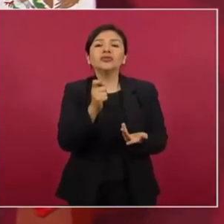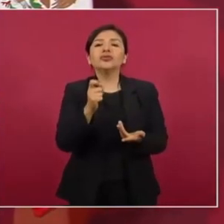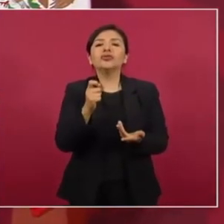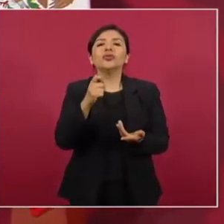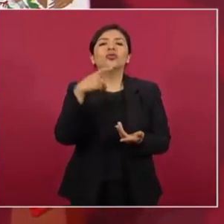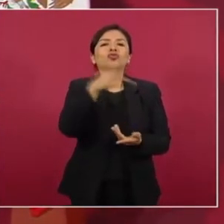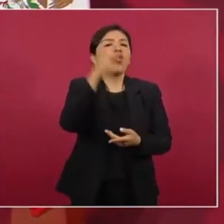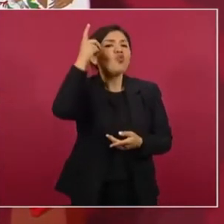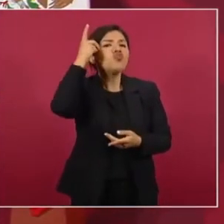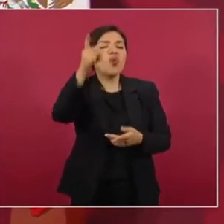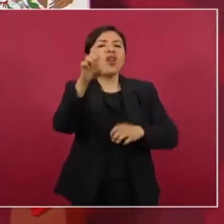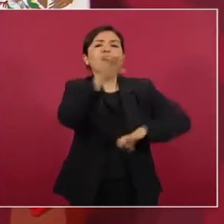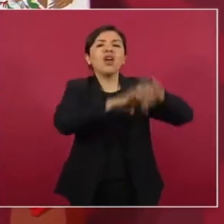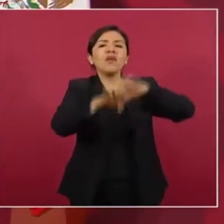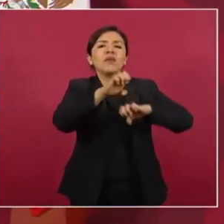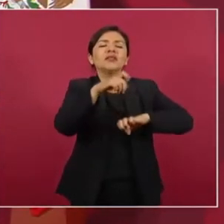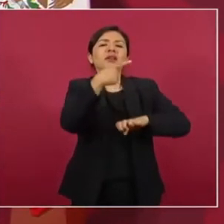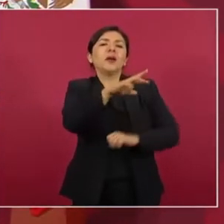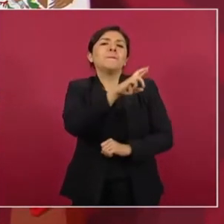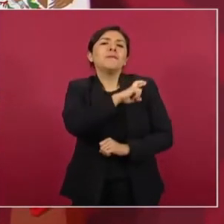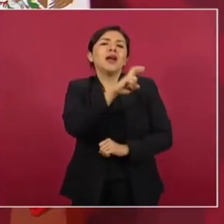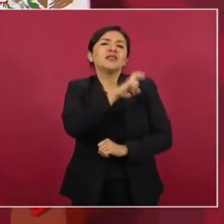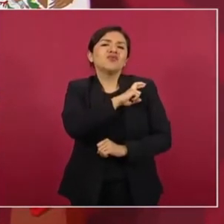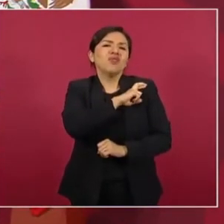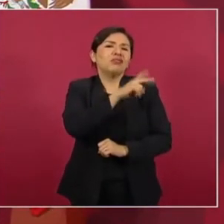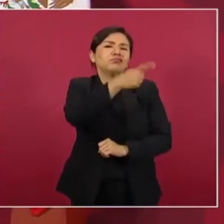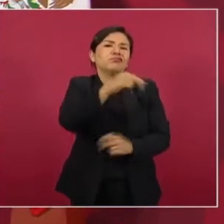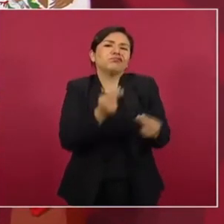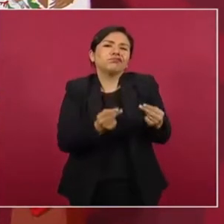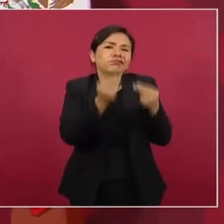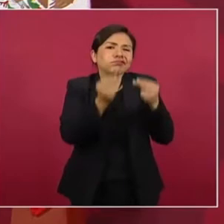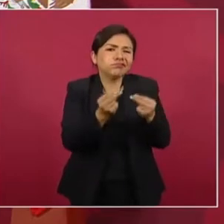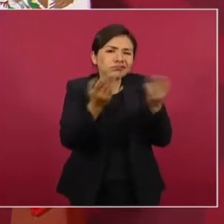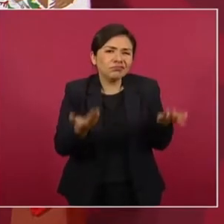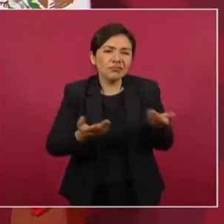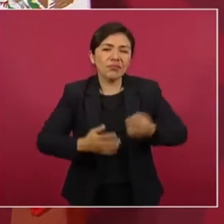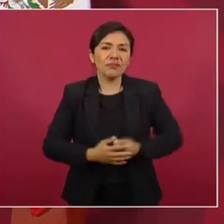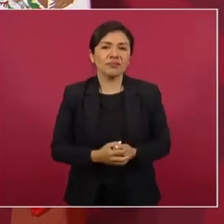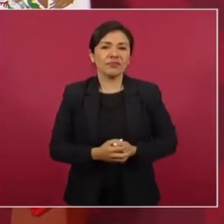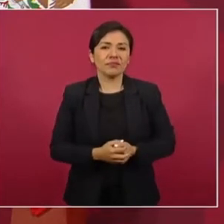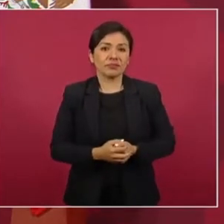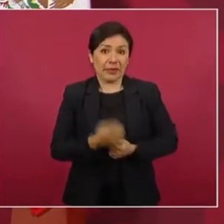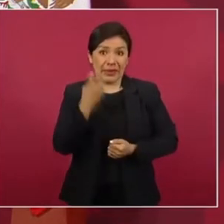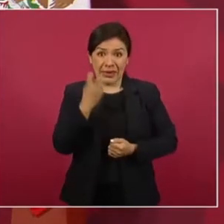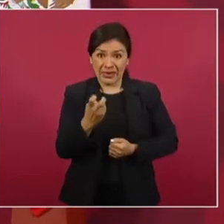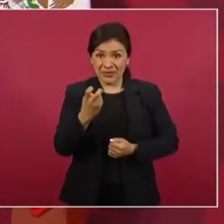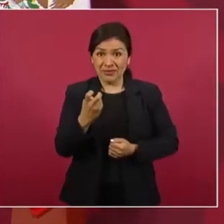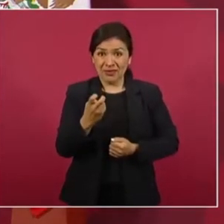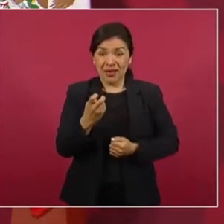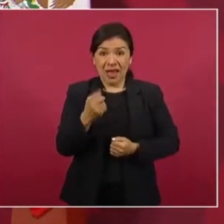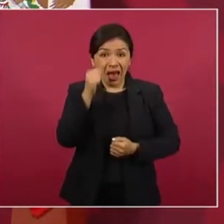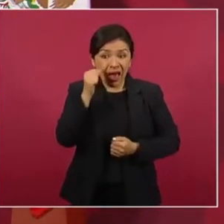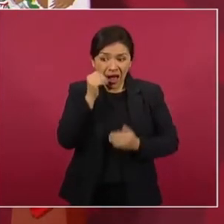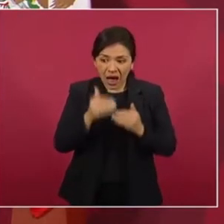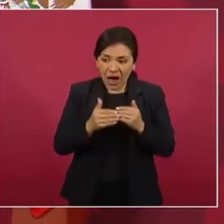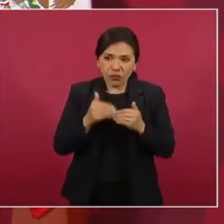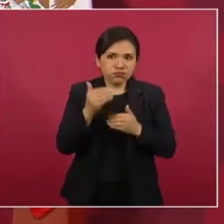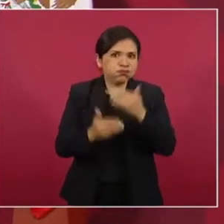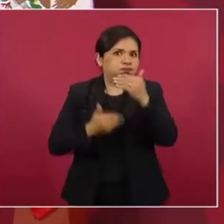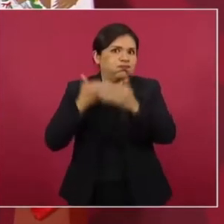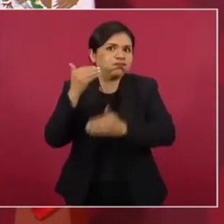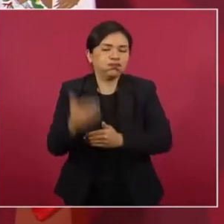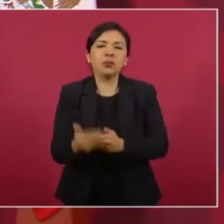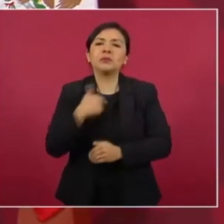las de las empresas particulares. Entonces, avanzamos mucho, mucho, soy